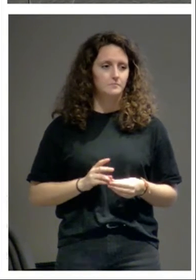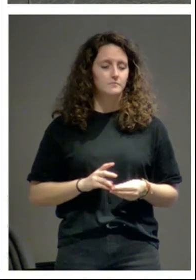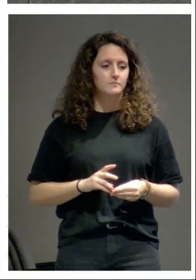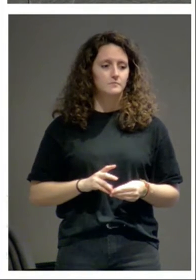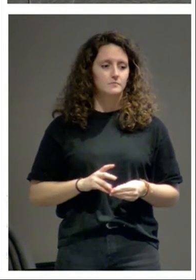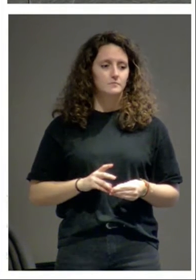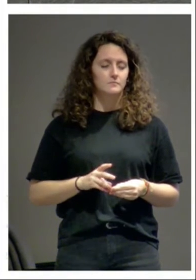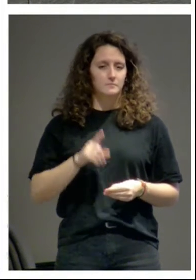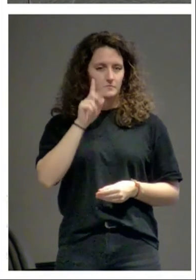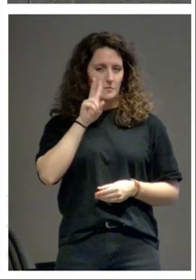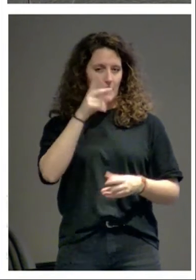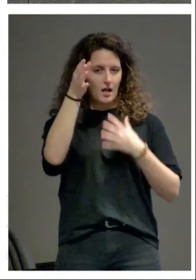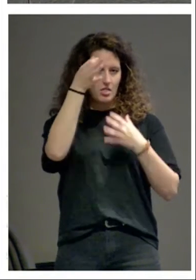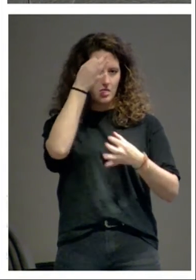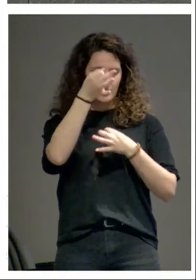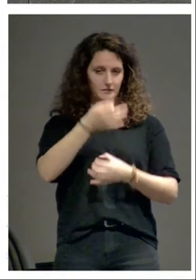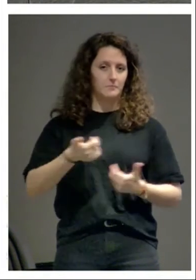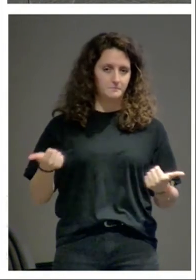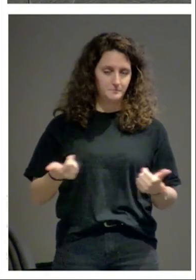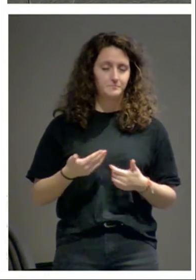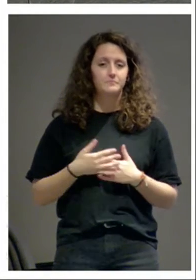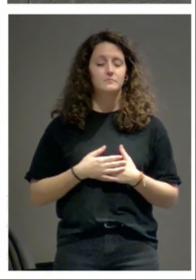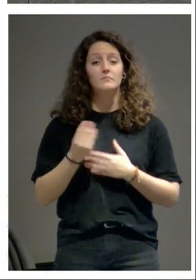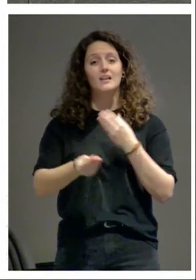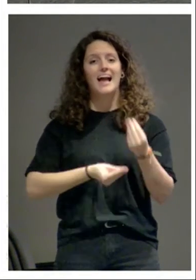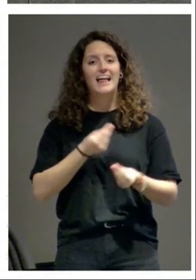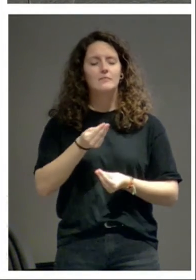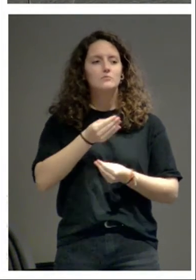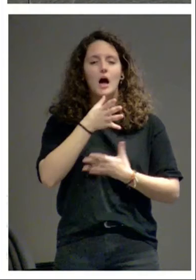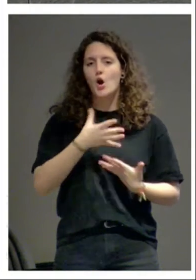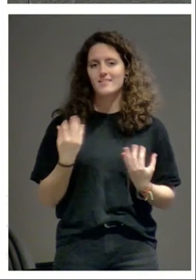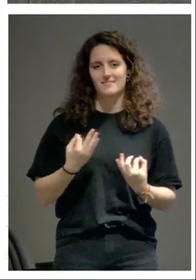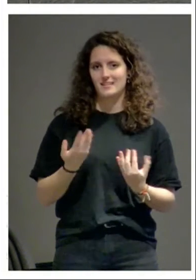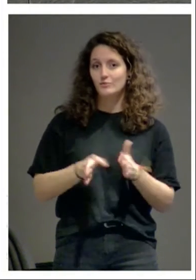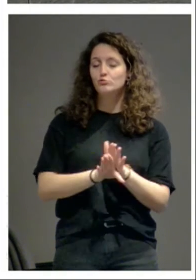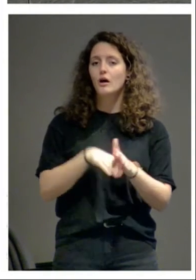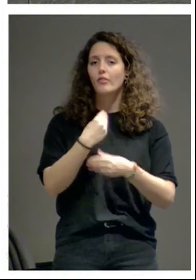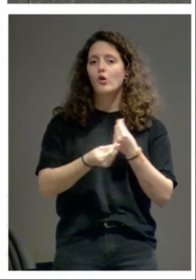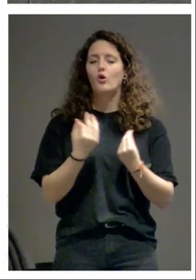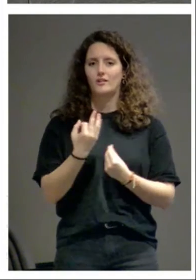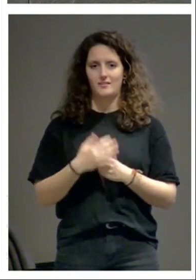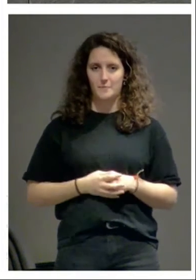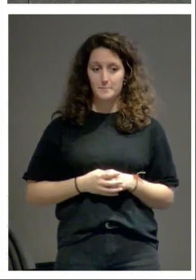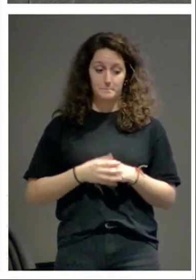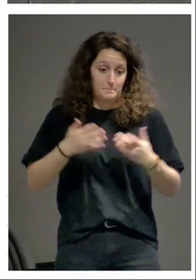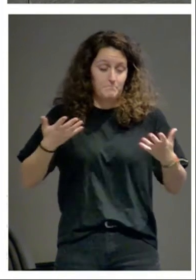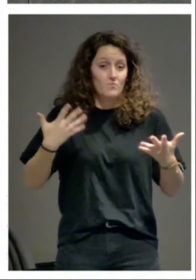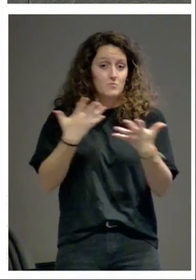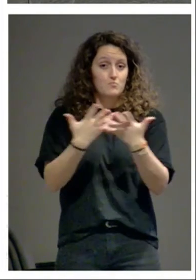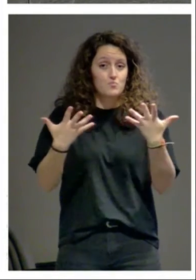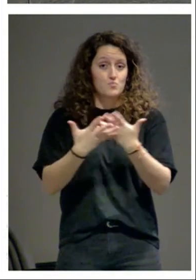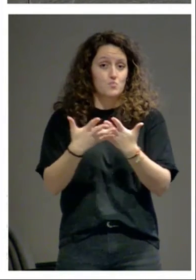mirando el detalle ¿qué hacemos ahora? ¿qué seguimos haciendo? pues combinar estos